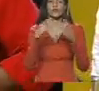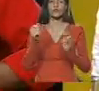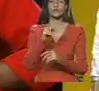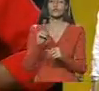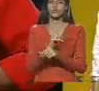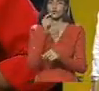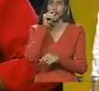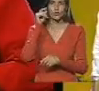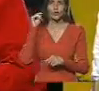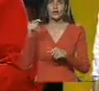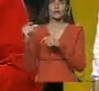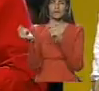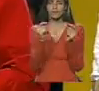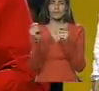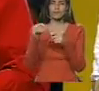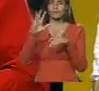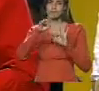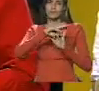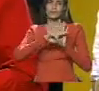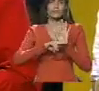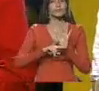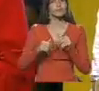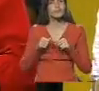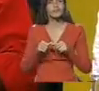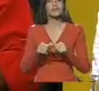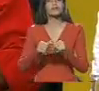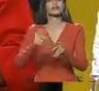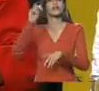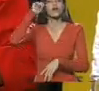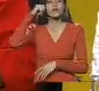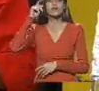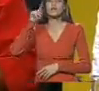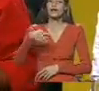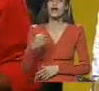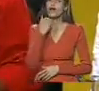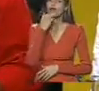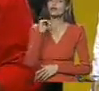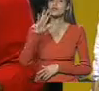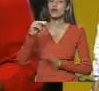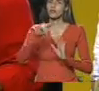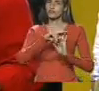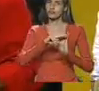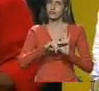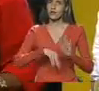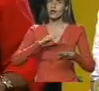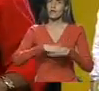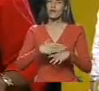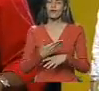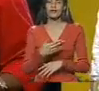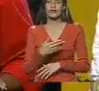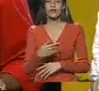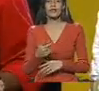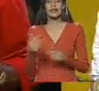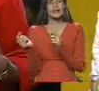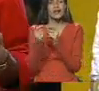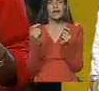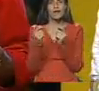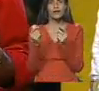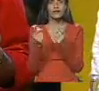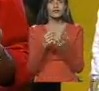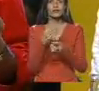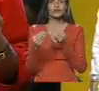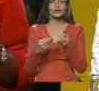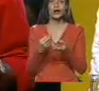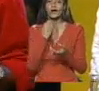que el debate de las cinco líneas sigue vigente. Y voy a recordar simplemente las cinco líneas, porque esos debates no los dimos